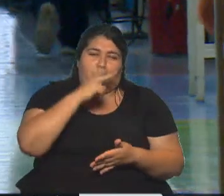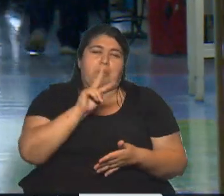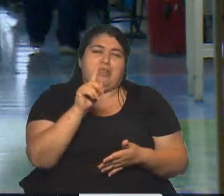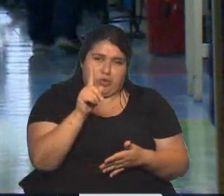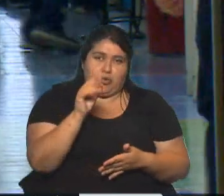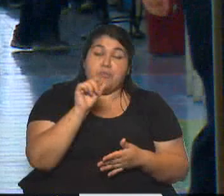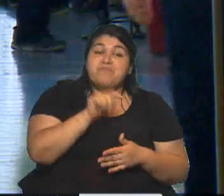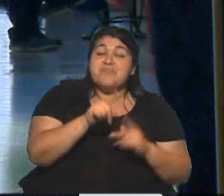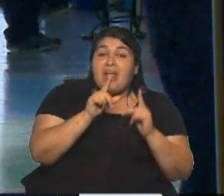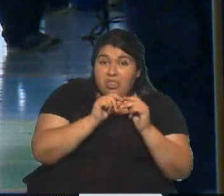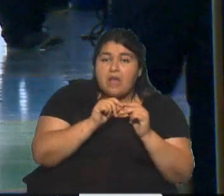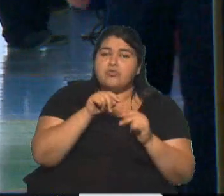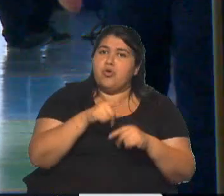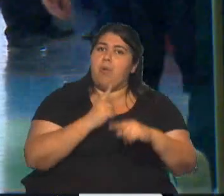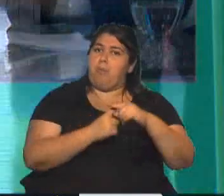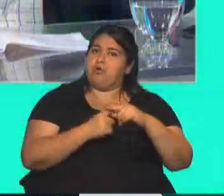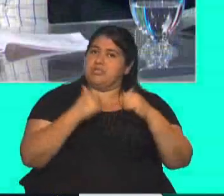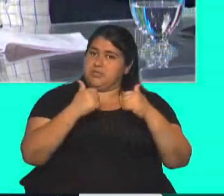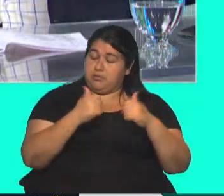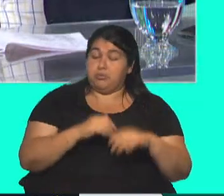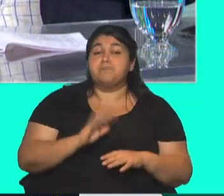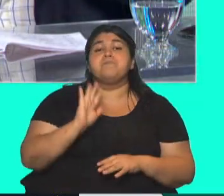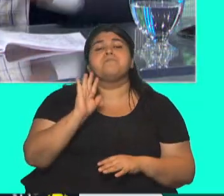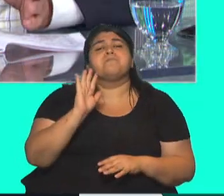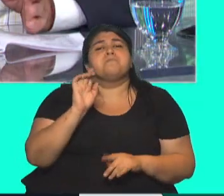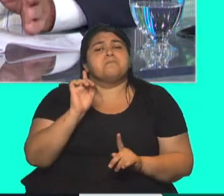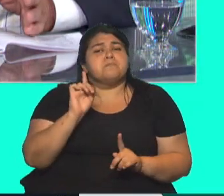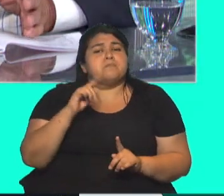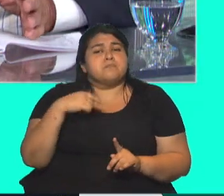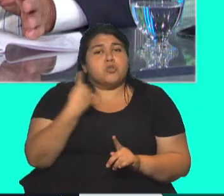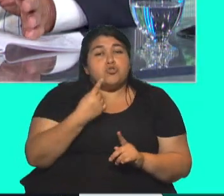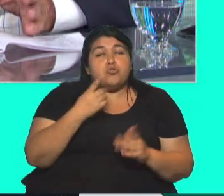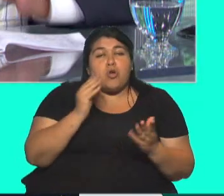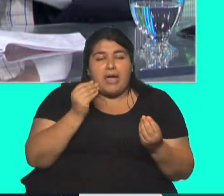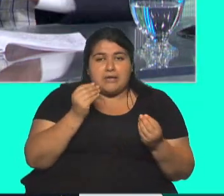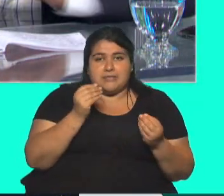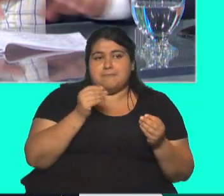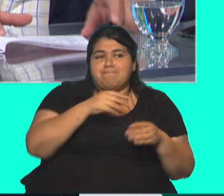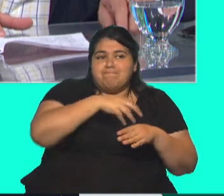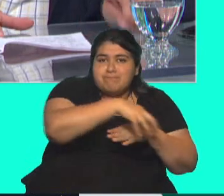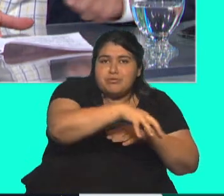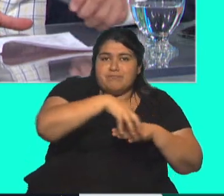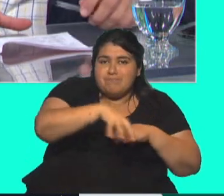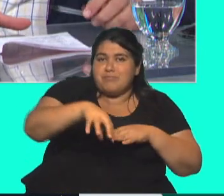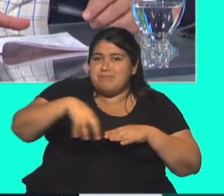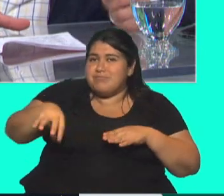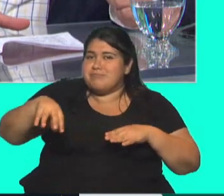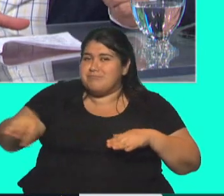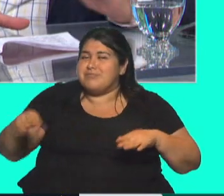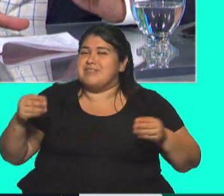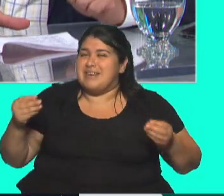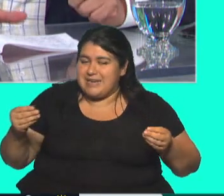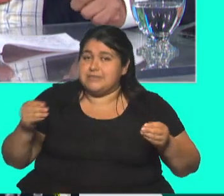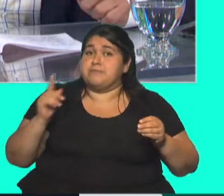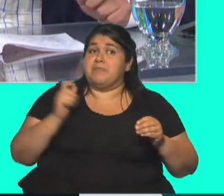Este dato, en ese sentido, bueno. Ahora, ¿qué pasa cuando vamos a sector por sector? Sí. Lo que te vas a encontrar es que hay, por